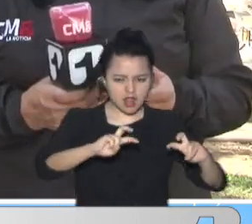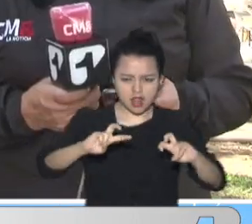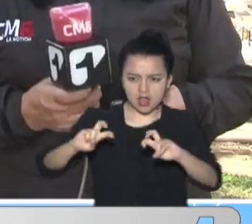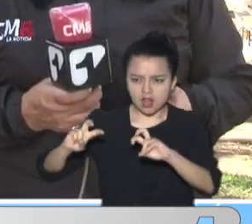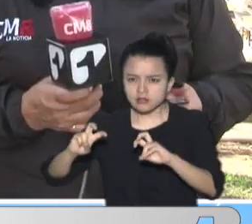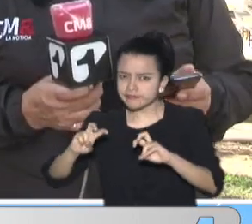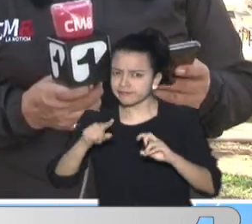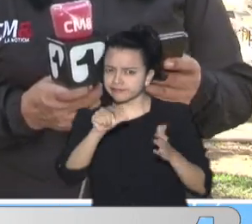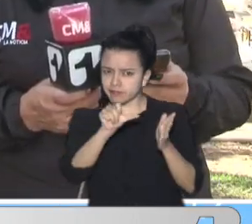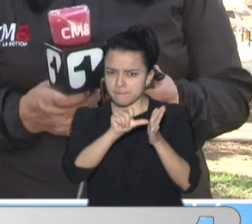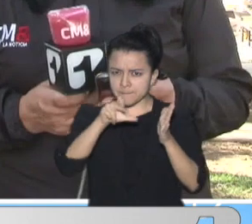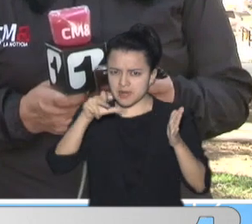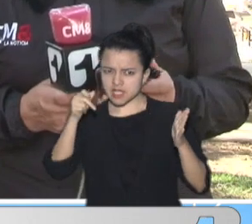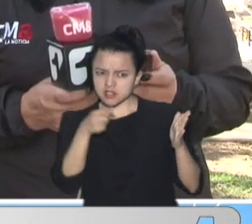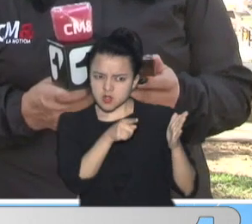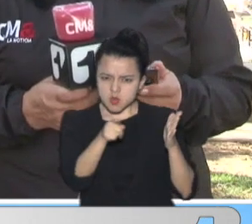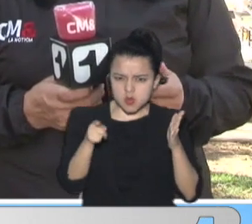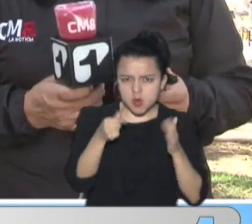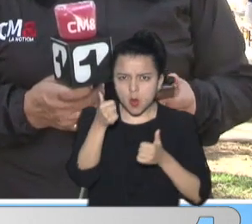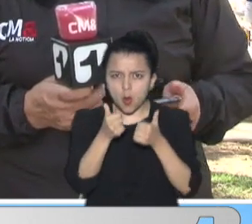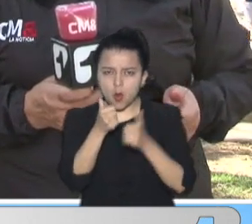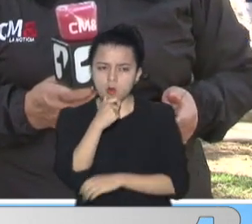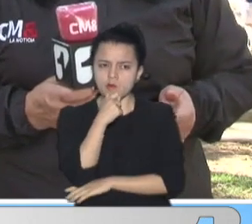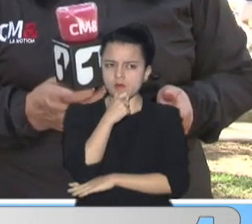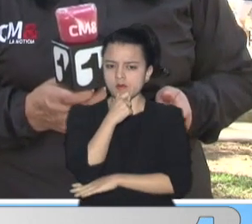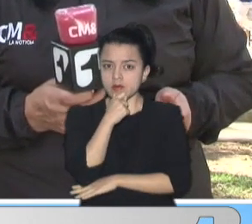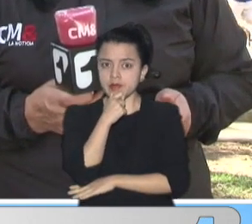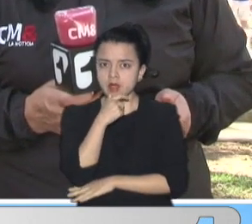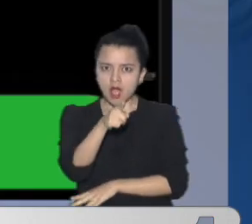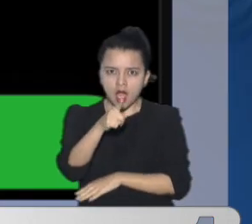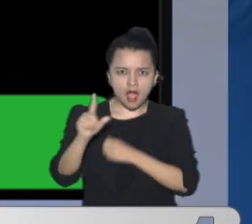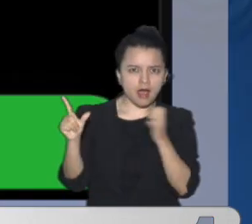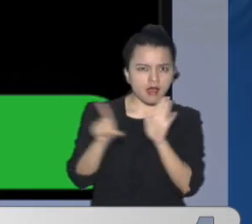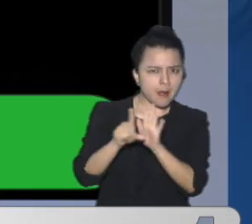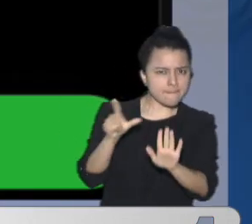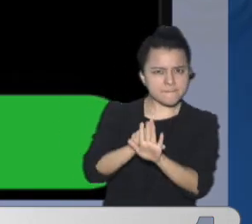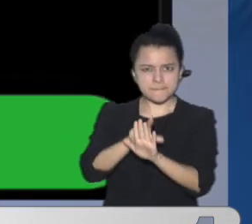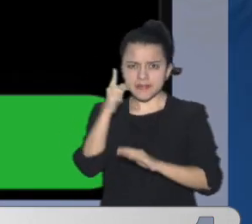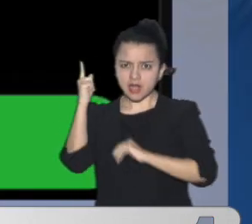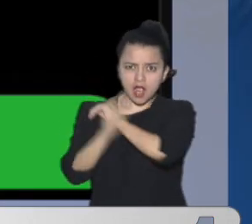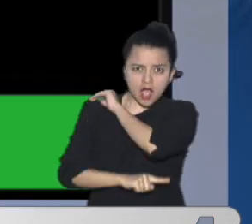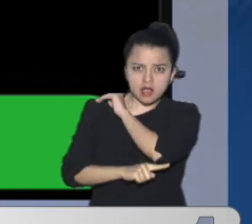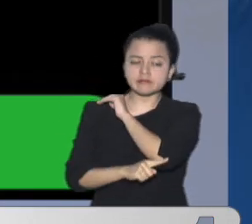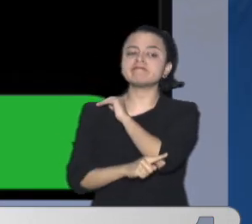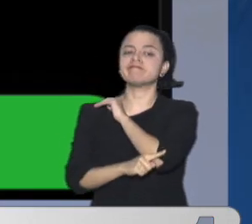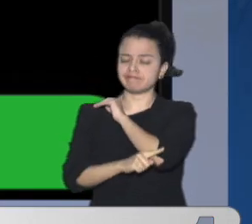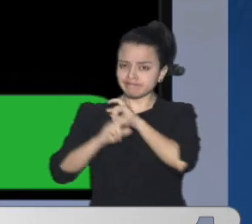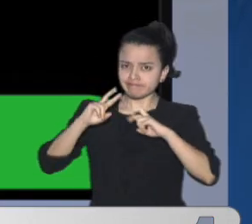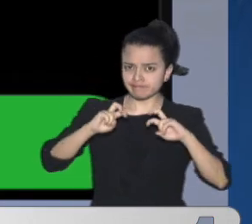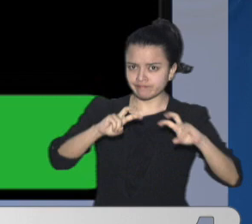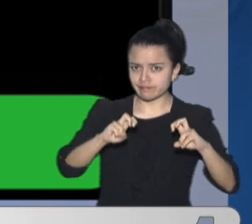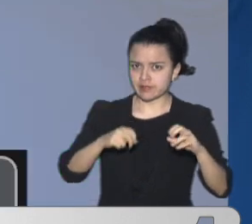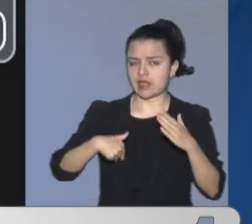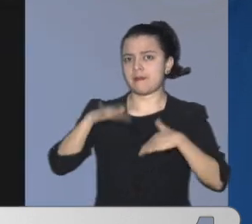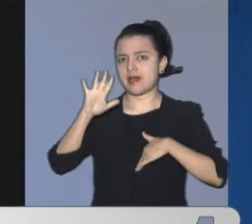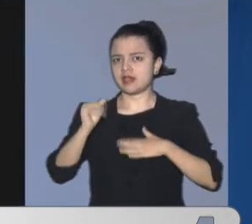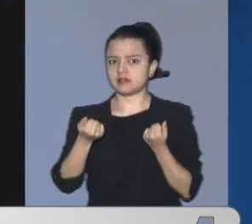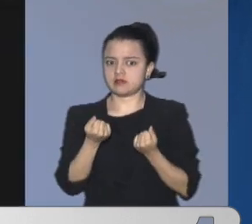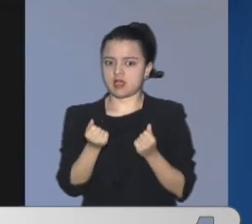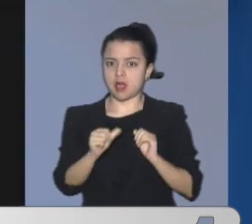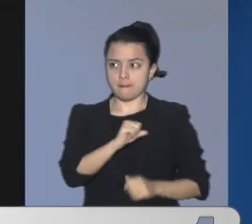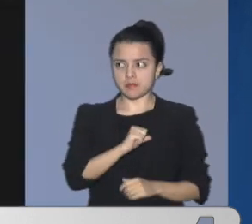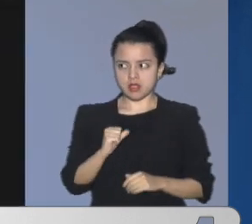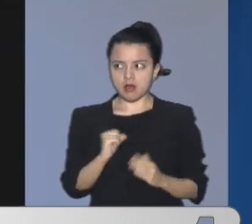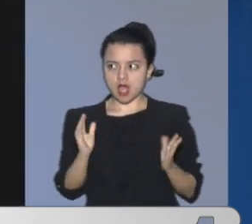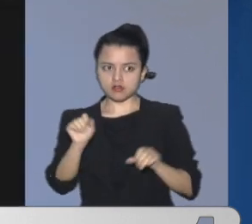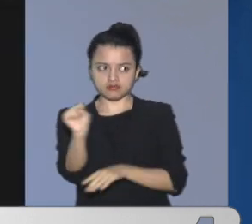son las plataformas Y cuáles son los delitos Que a través de ellas Estarían dando En vehículos Que prestan transporte público Y que son privados